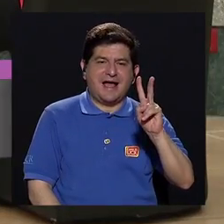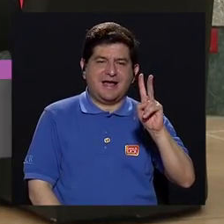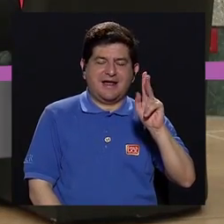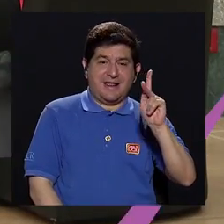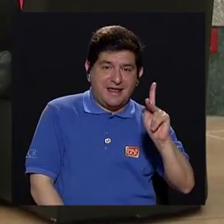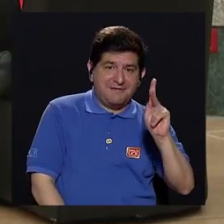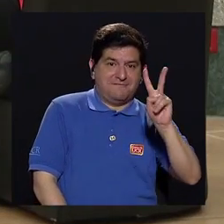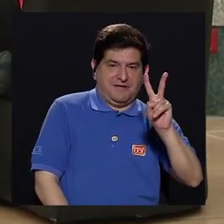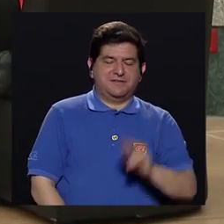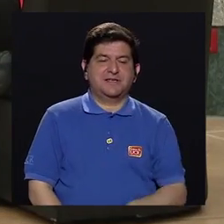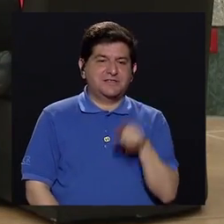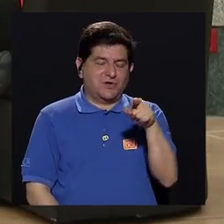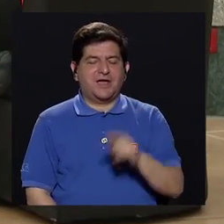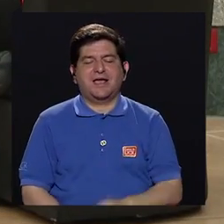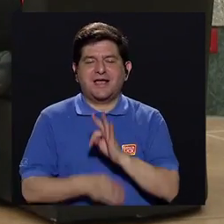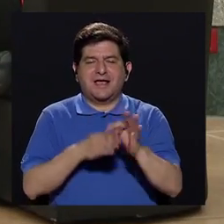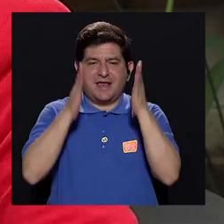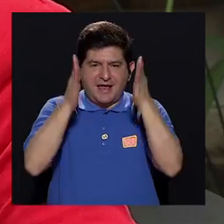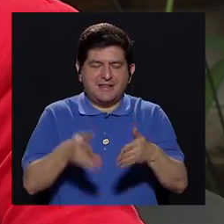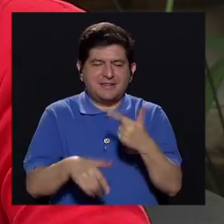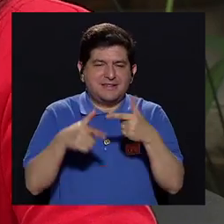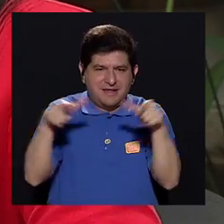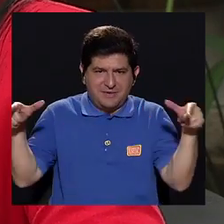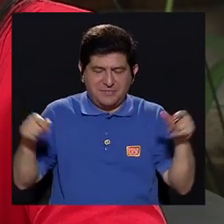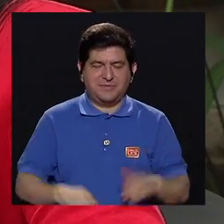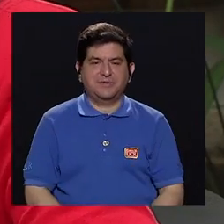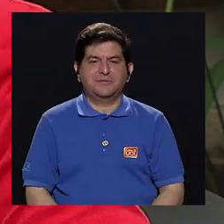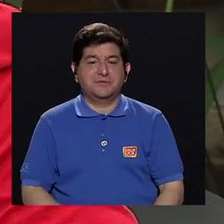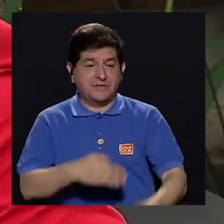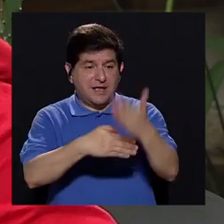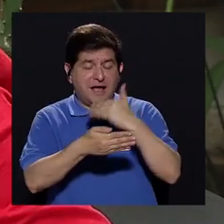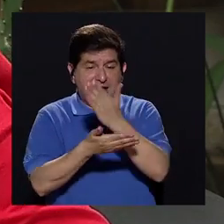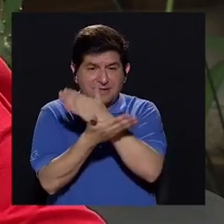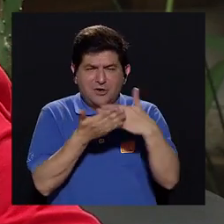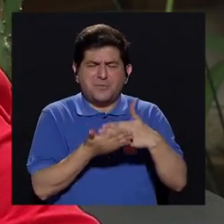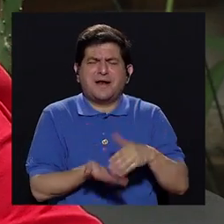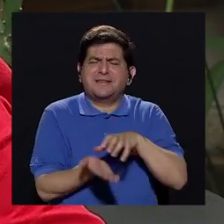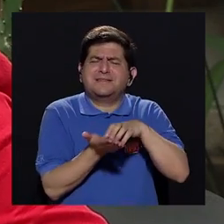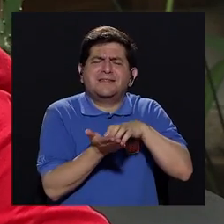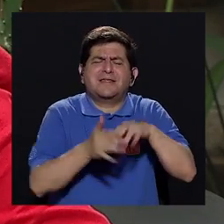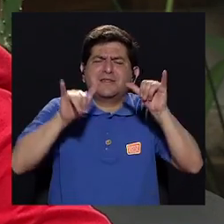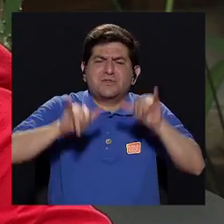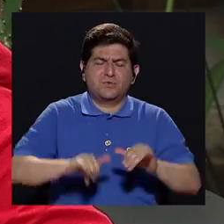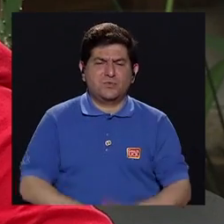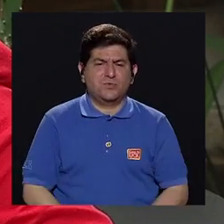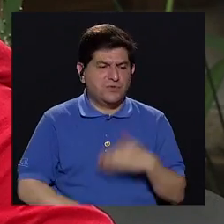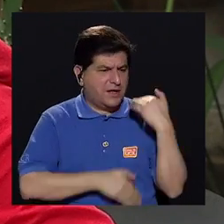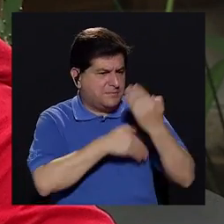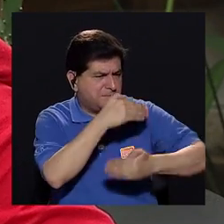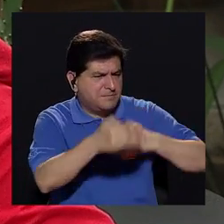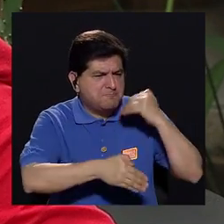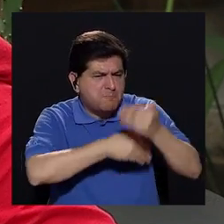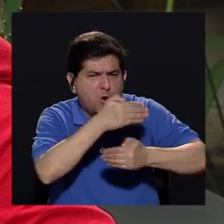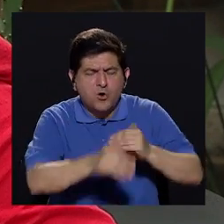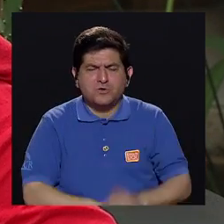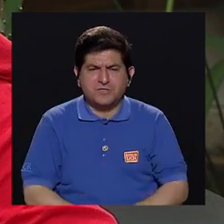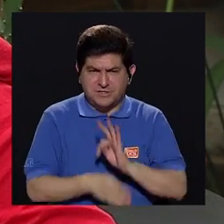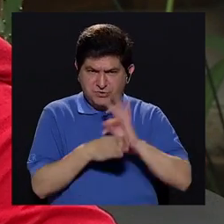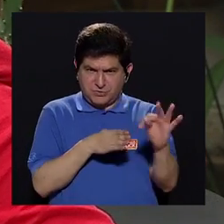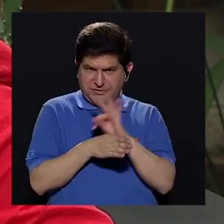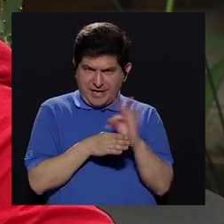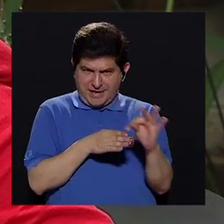Villavicencio quien es terapeuta de lenguaje. Karen, del bloque anterior se me quedó a mí una duda muy importante. En este proceso de